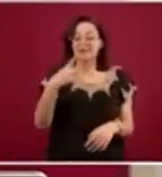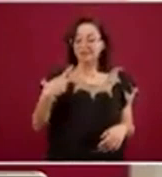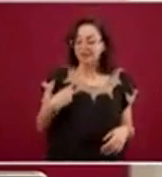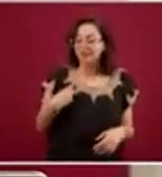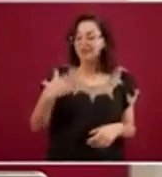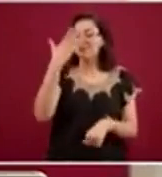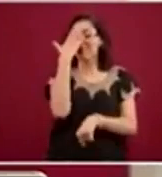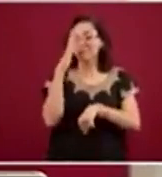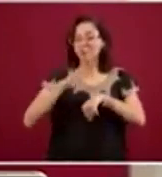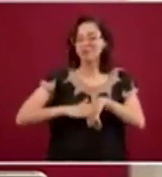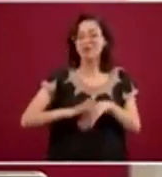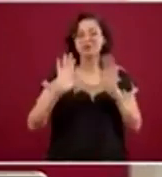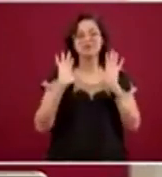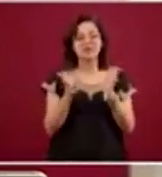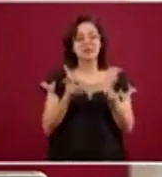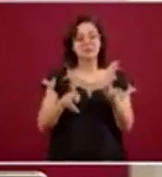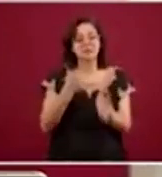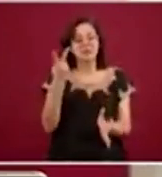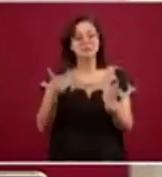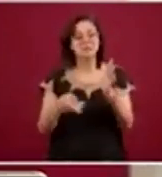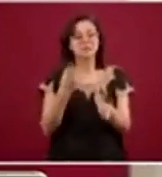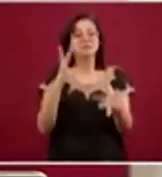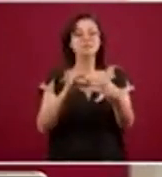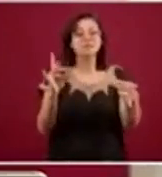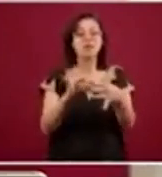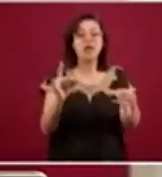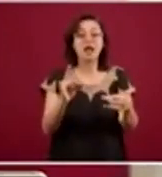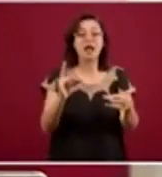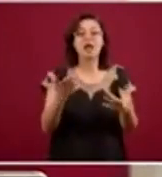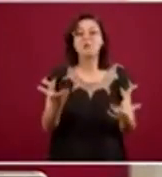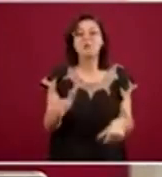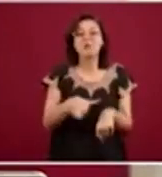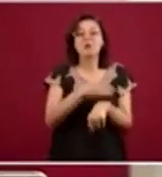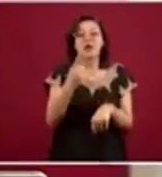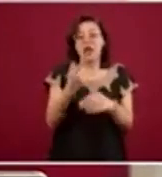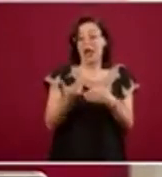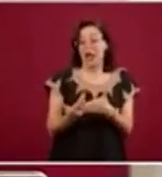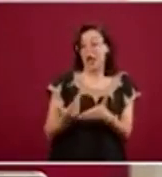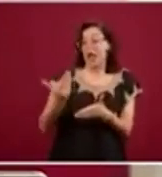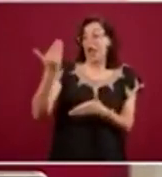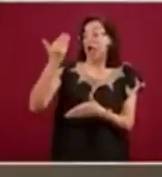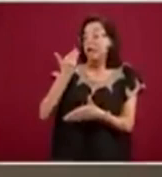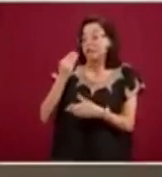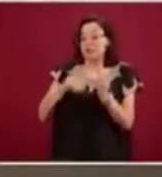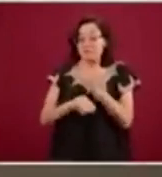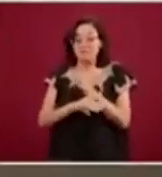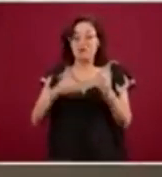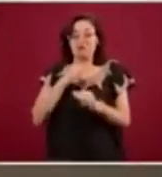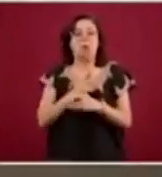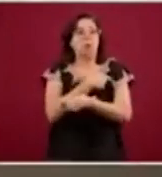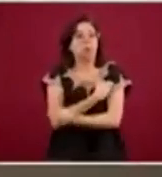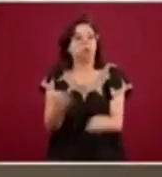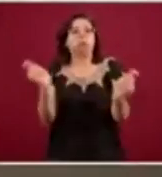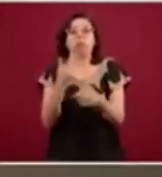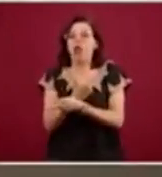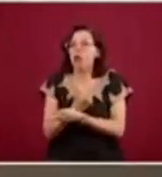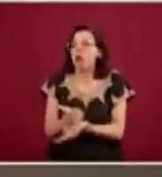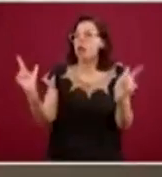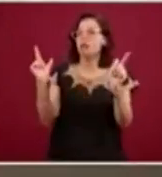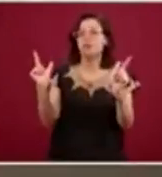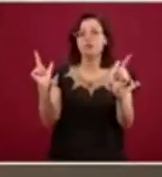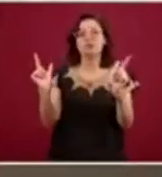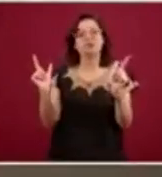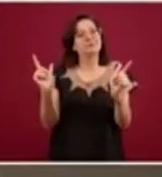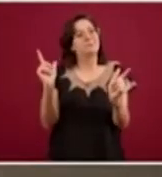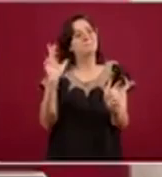mañana. Hubo un mal uso, un desperdicio de ciertos insumos que son muy